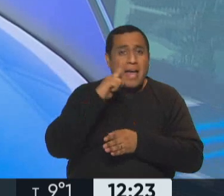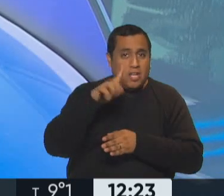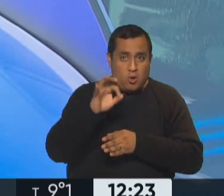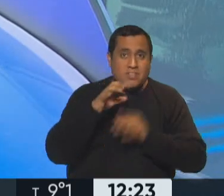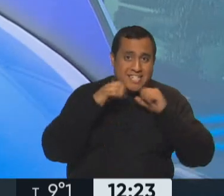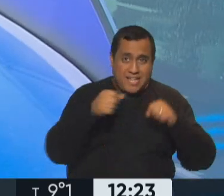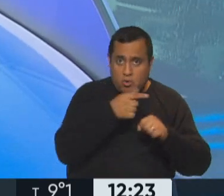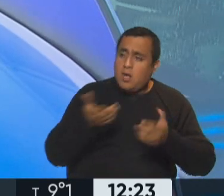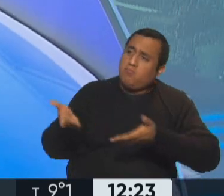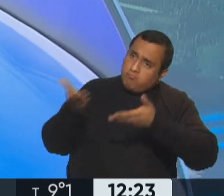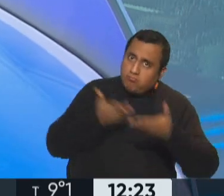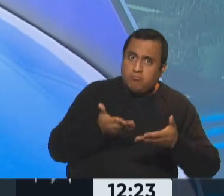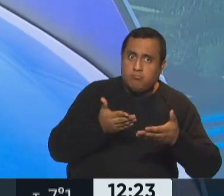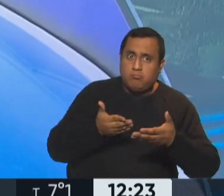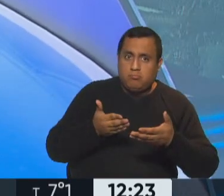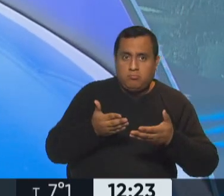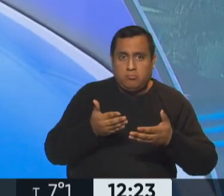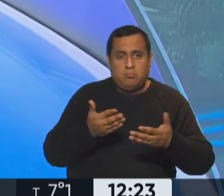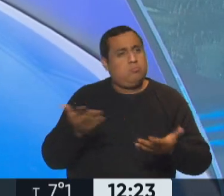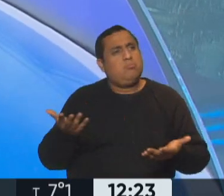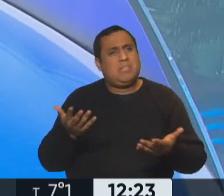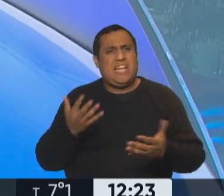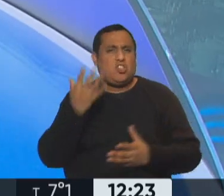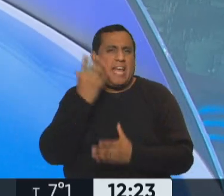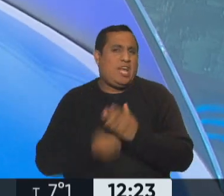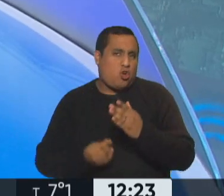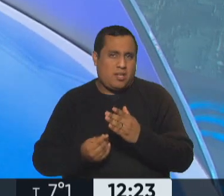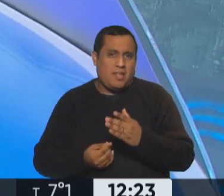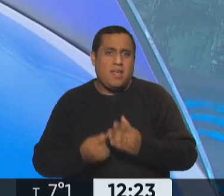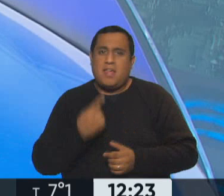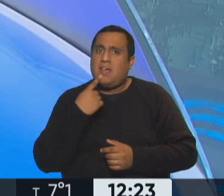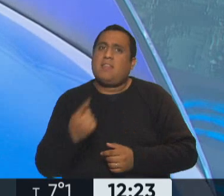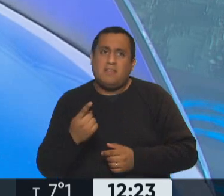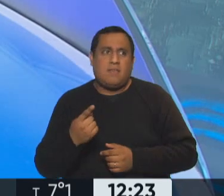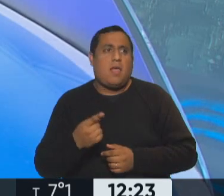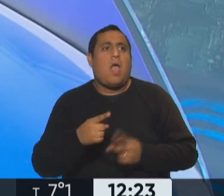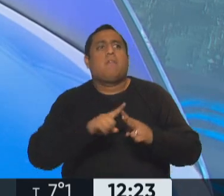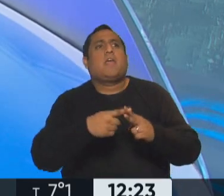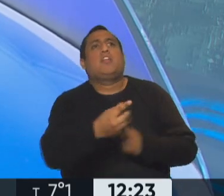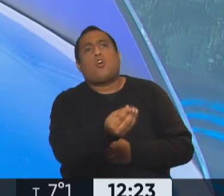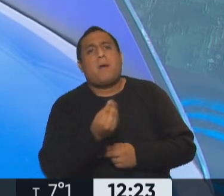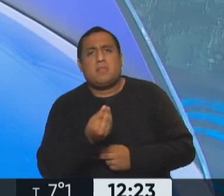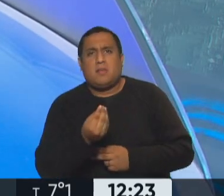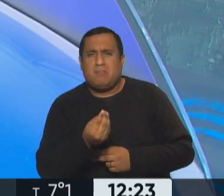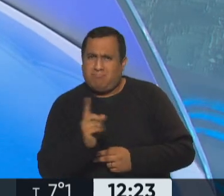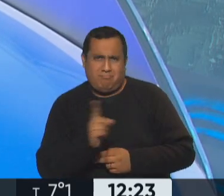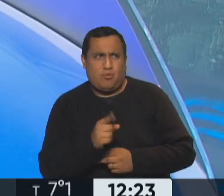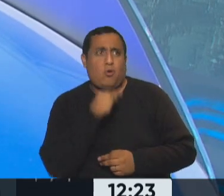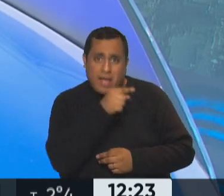Digamos, ahí me parece que hay un error inclusive político de decir que en vez de mandar a sus técnicos estuvo él presente para